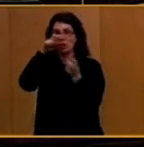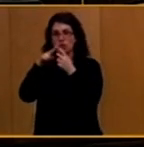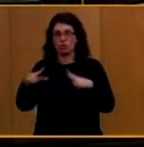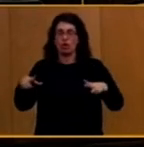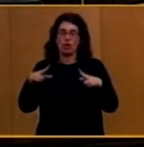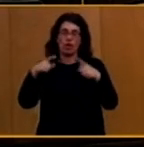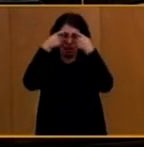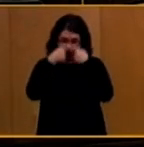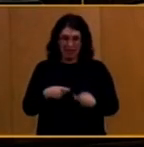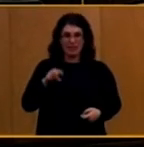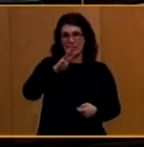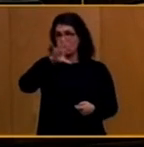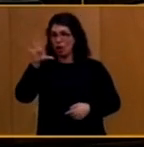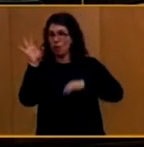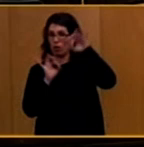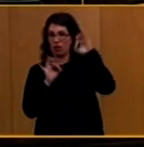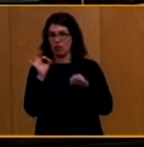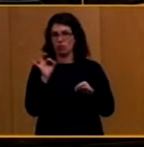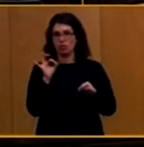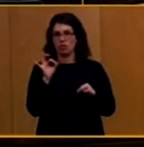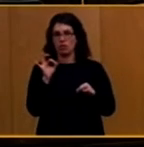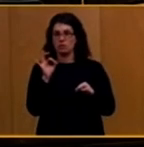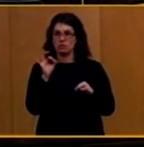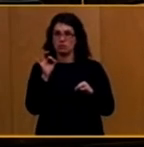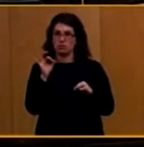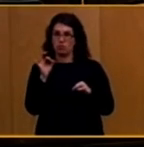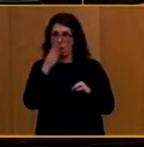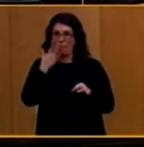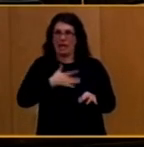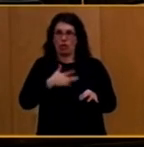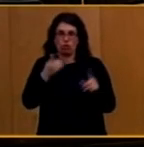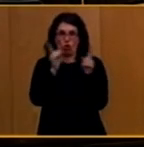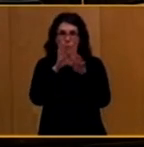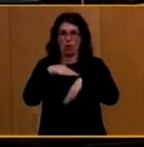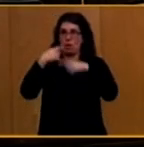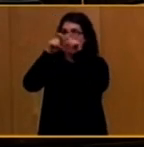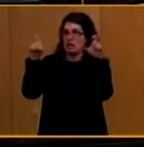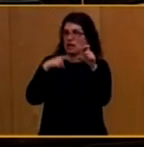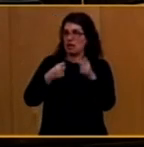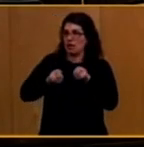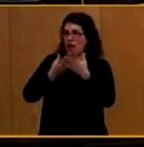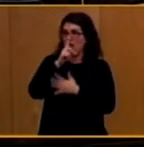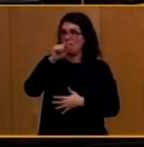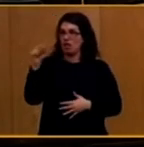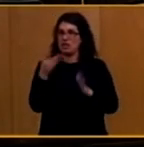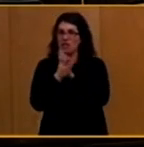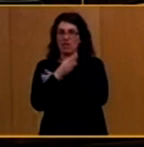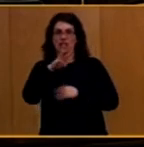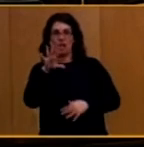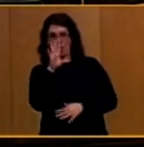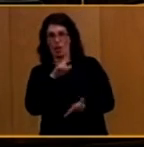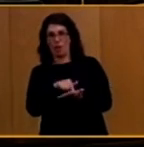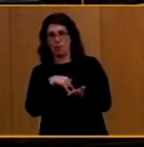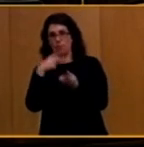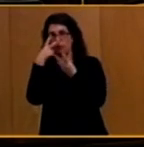que no es muy penoso para una empresa que de cada cien euros que gane pueda tener 35 de impuestos, se podían recaudar 13